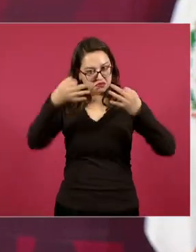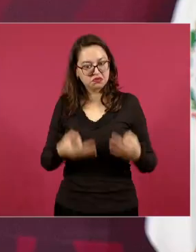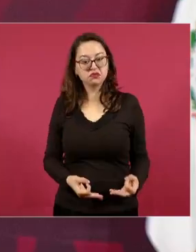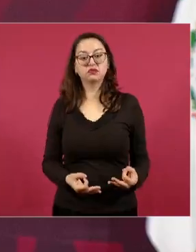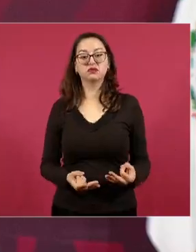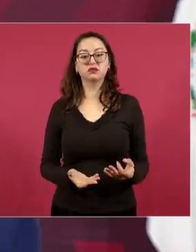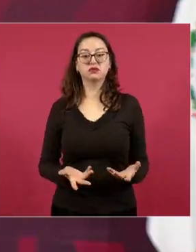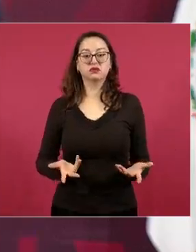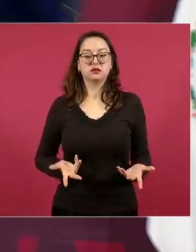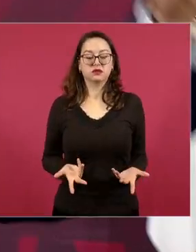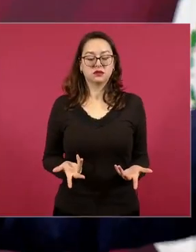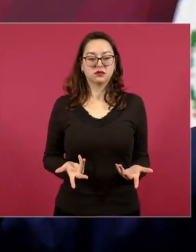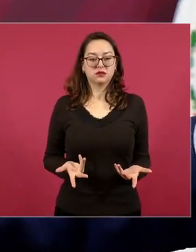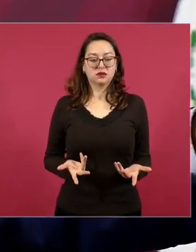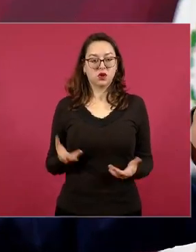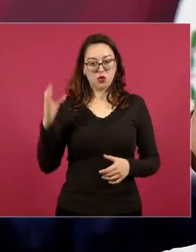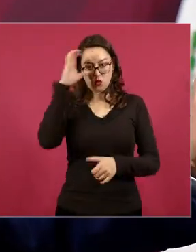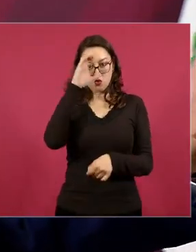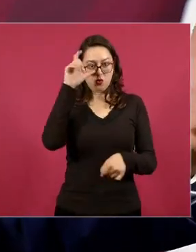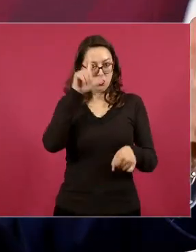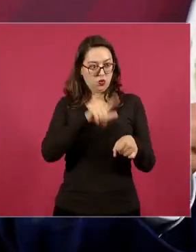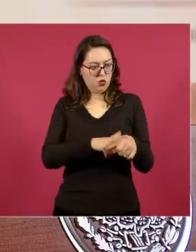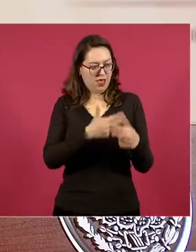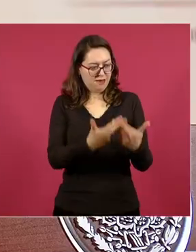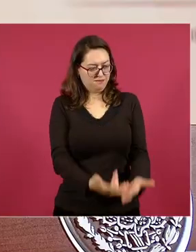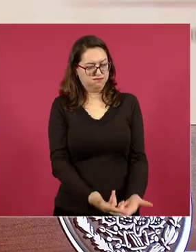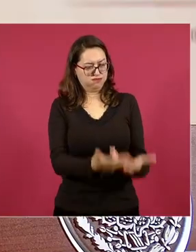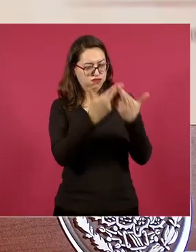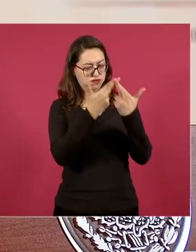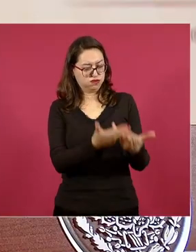y de la grandeza cultural de México